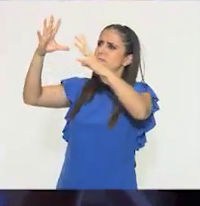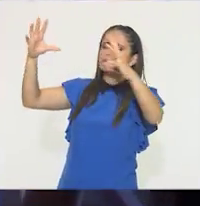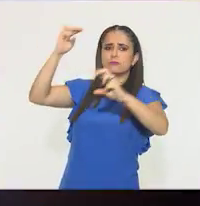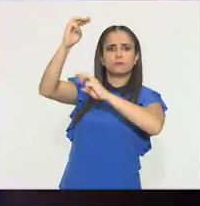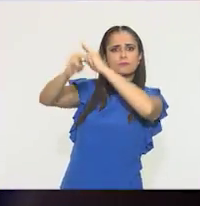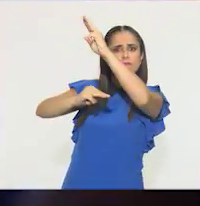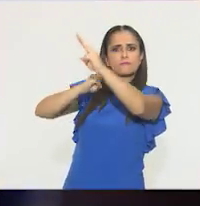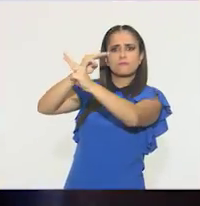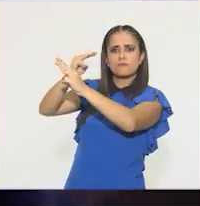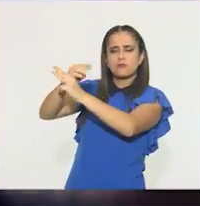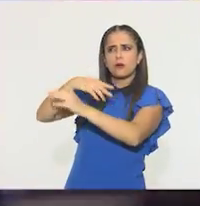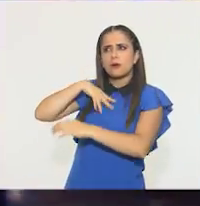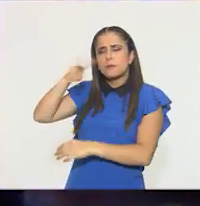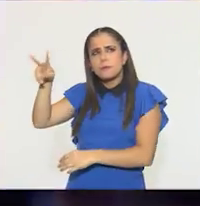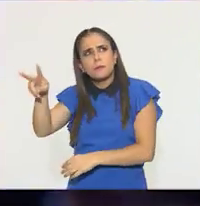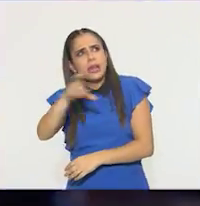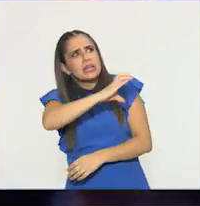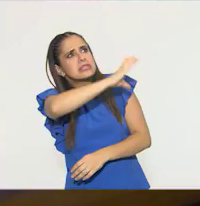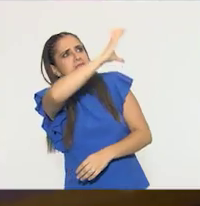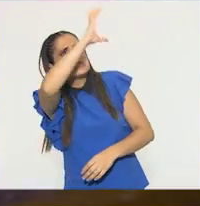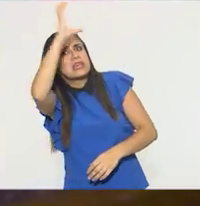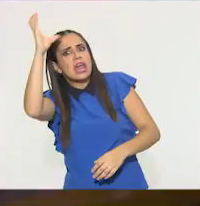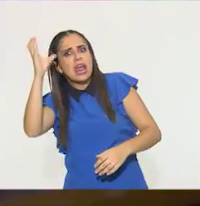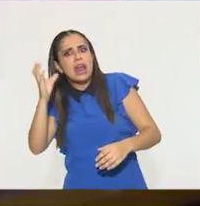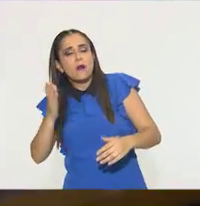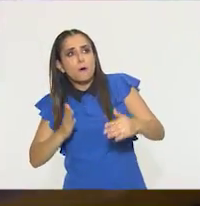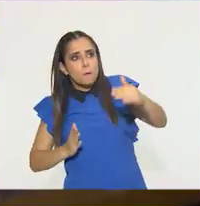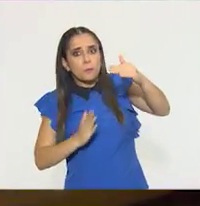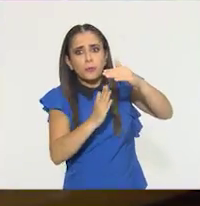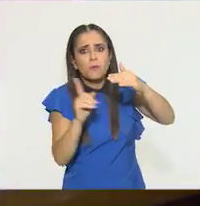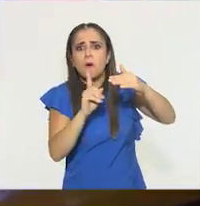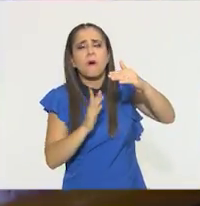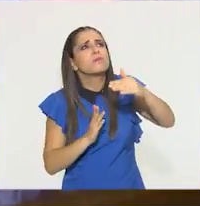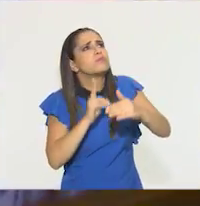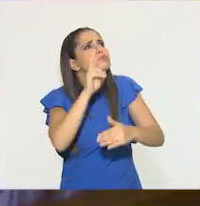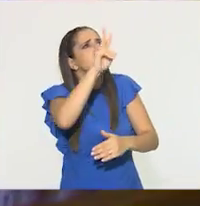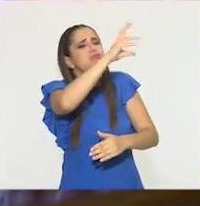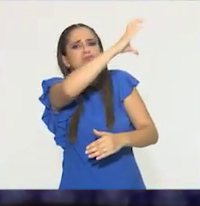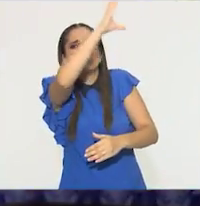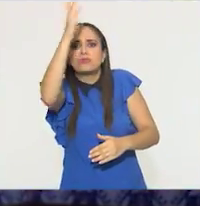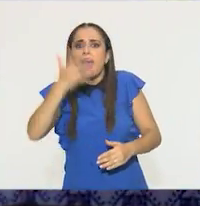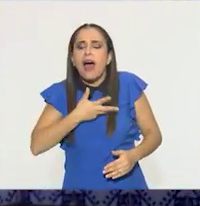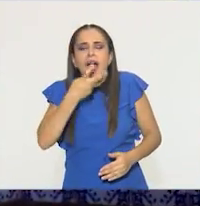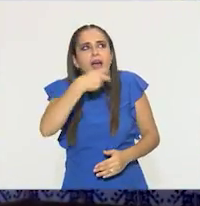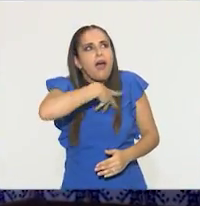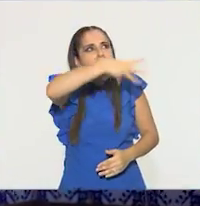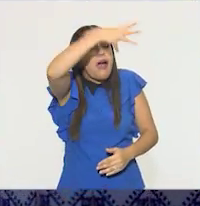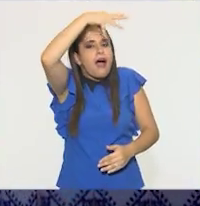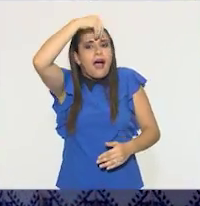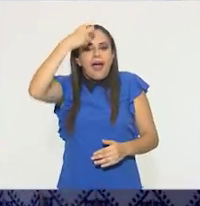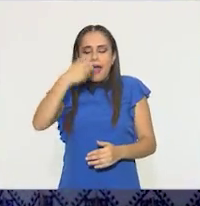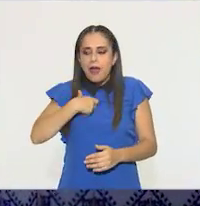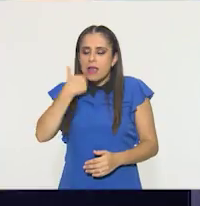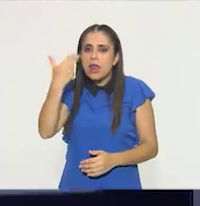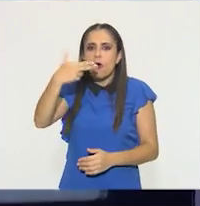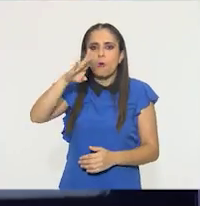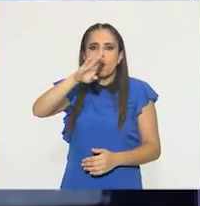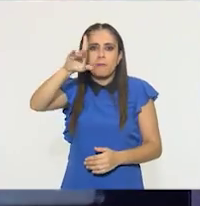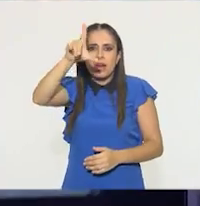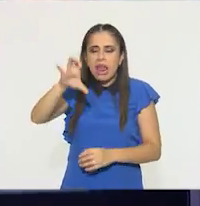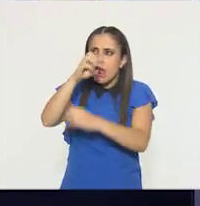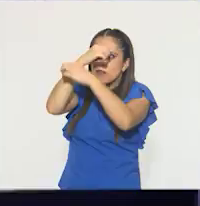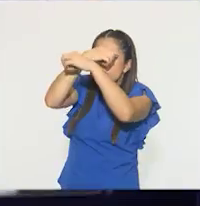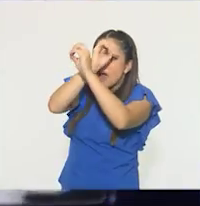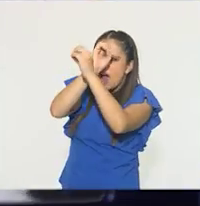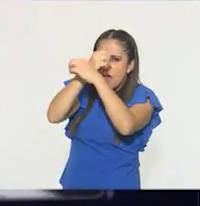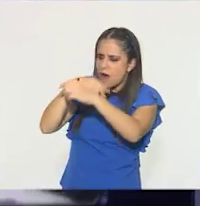el cielo el que me hizo entender que no había límites. Un día en la televisión, vi un programa sobre el telescopio espacial Hubble y fue ahí cuando lo supe,